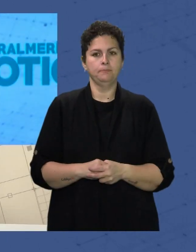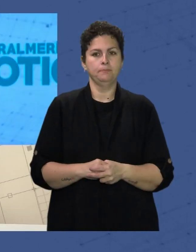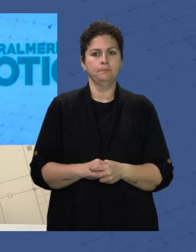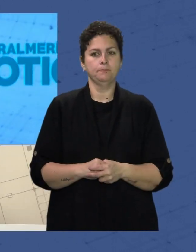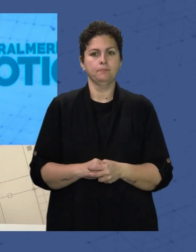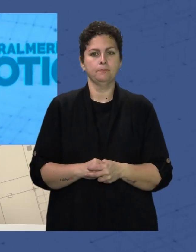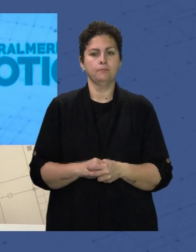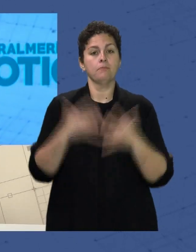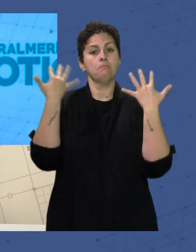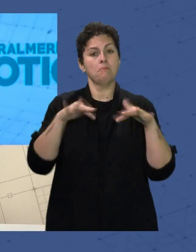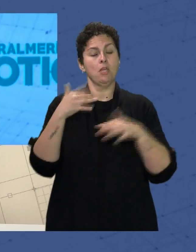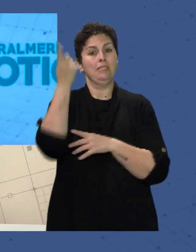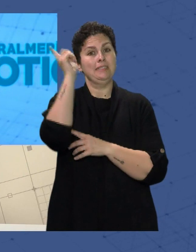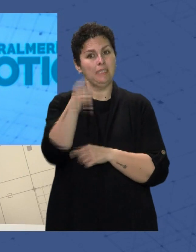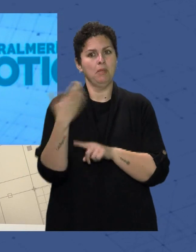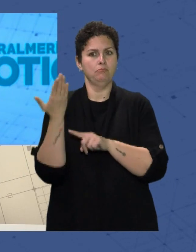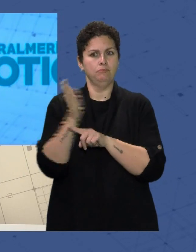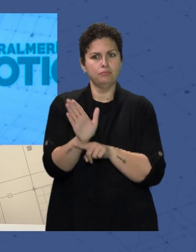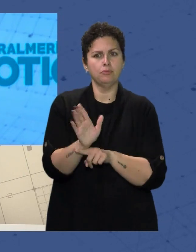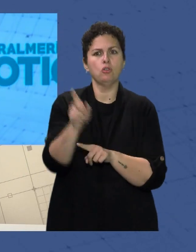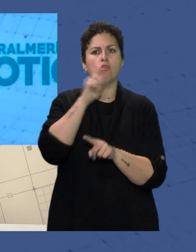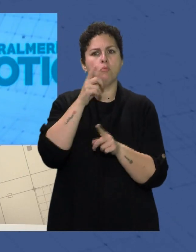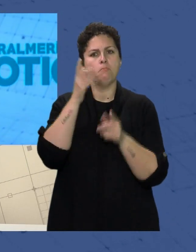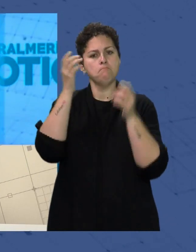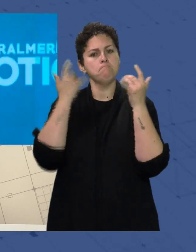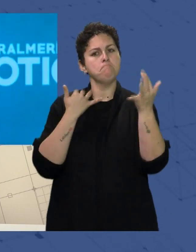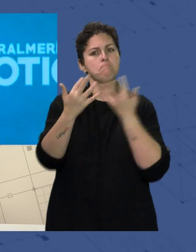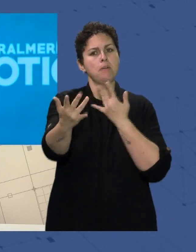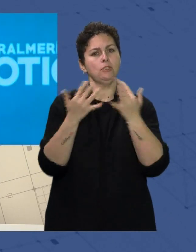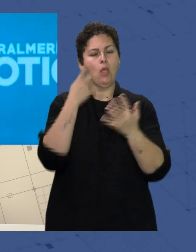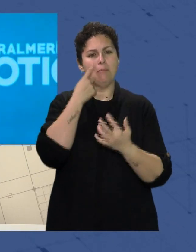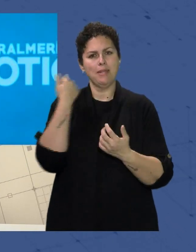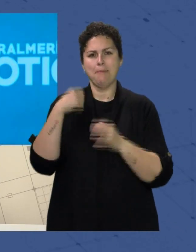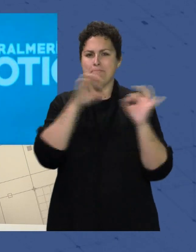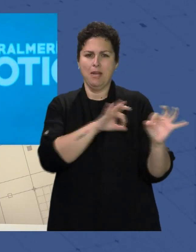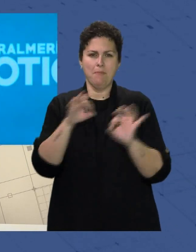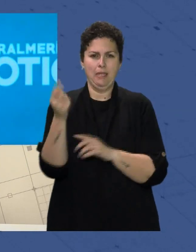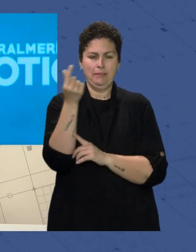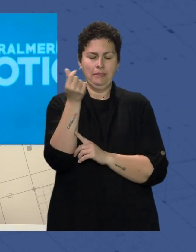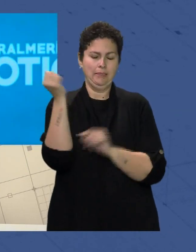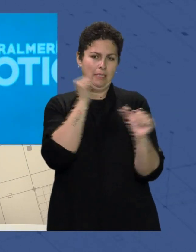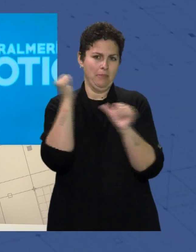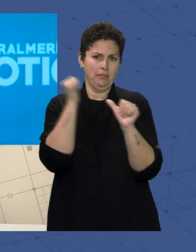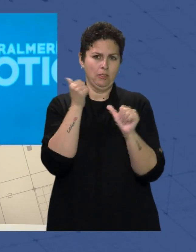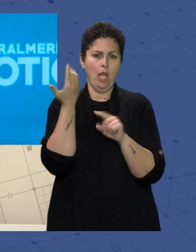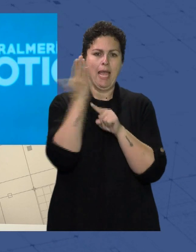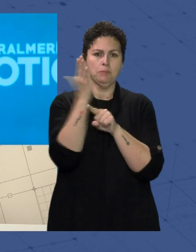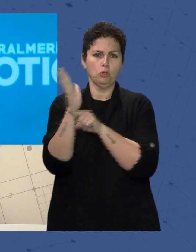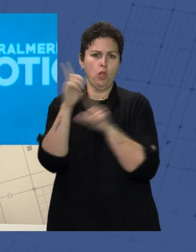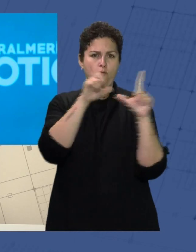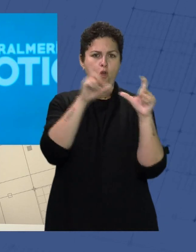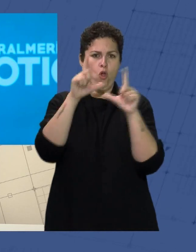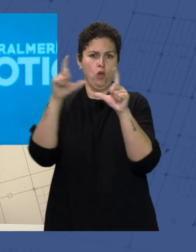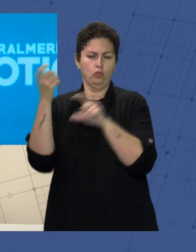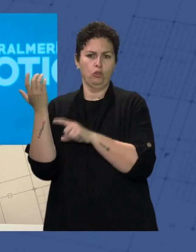El miércoles También les mostramos Como el paseo De Almería Se preparaba Para la Semana Santa Con una exposición Fotográfica De